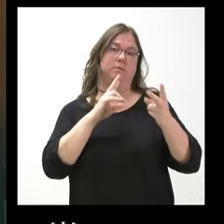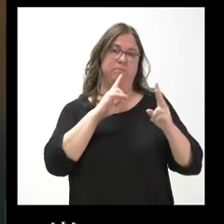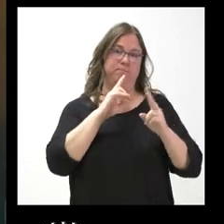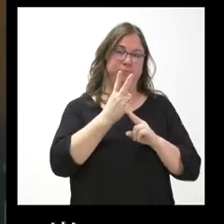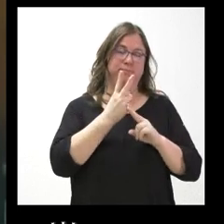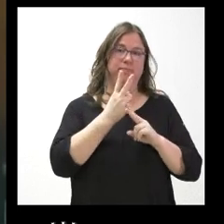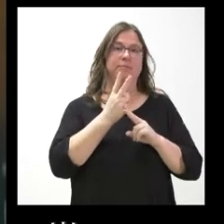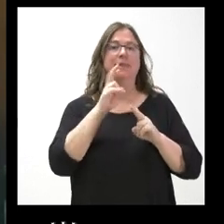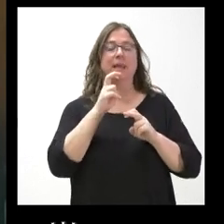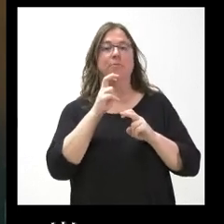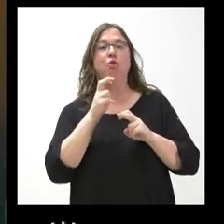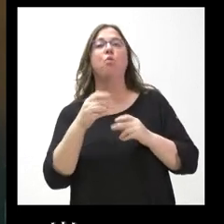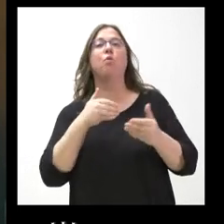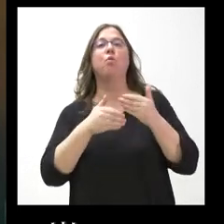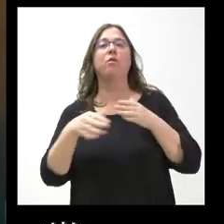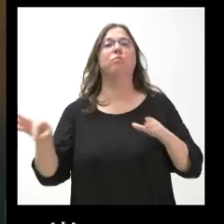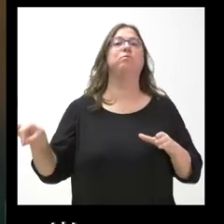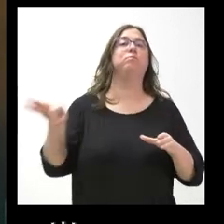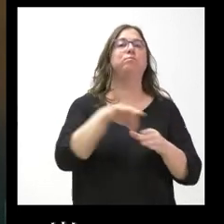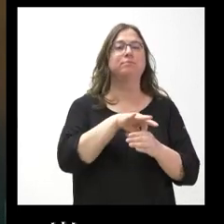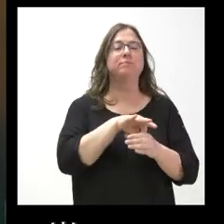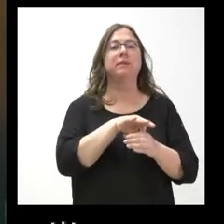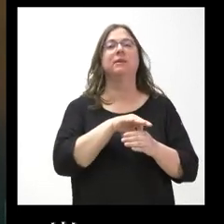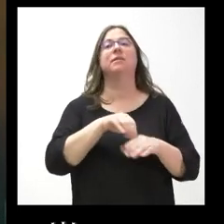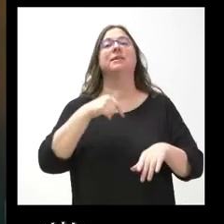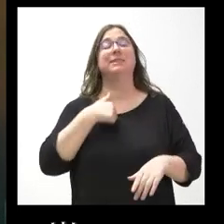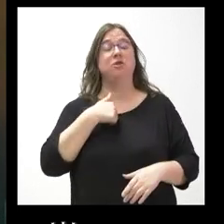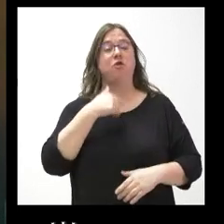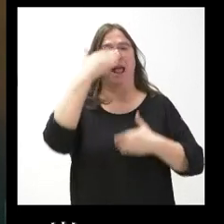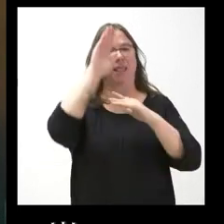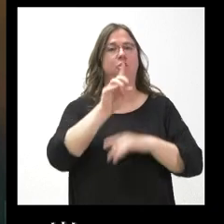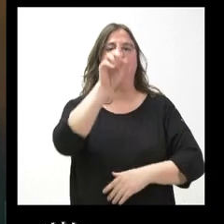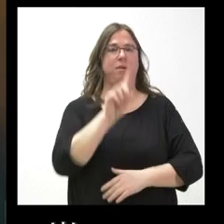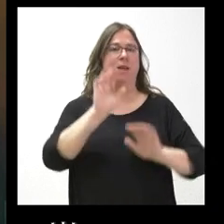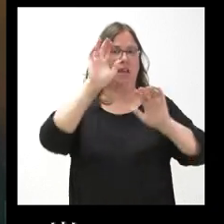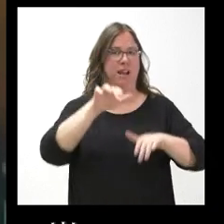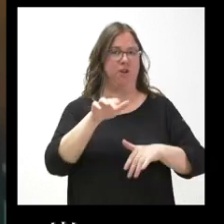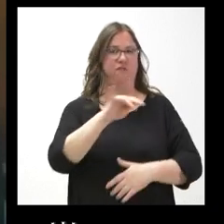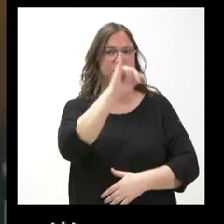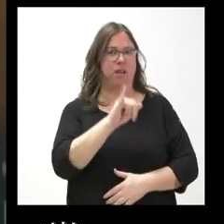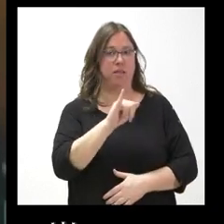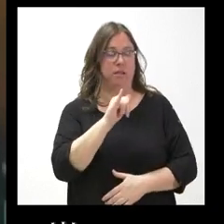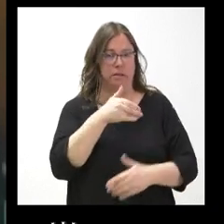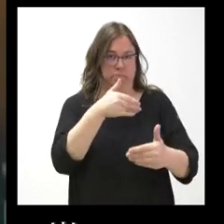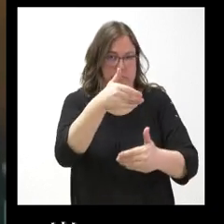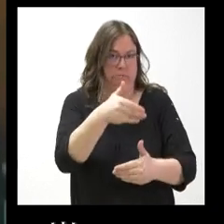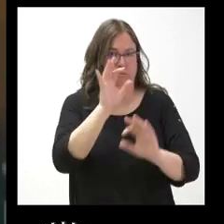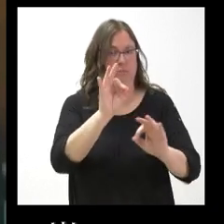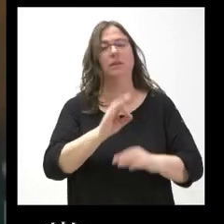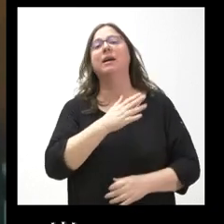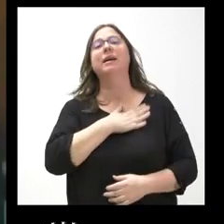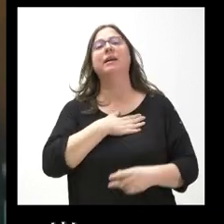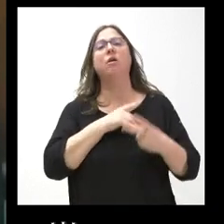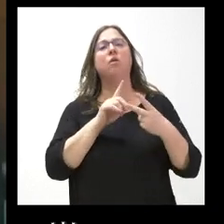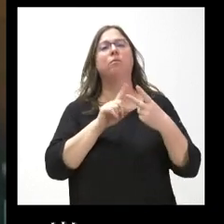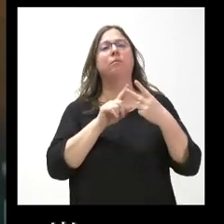incorporación, reincorporación de José Pedro Fernández a la Gerencia de Atención Primaria de León, que va a ser inminente. Quería preguntarle,